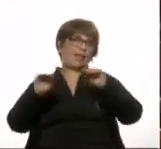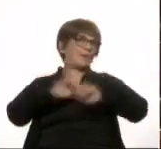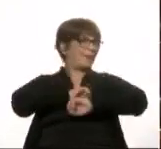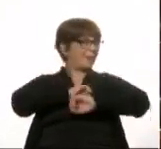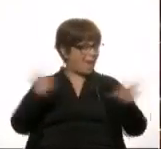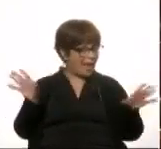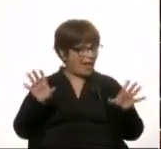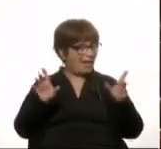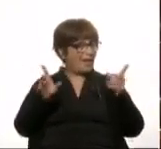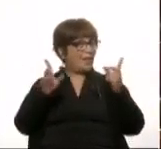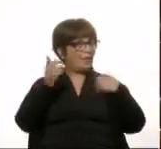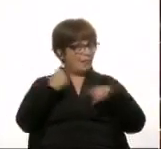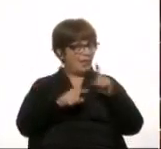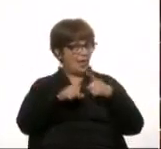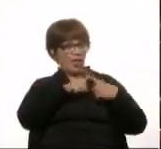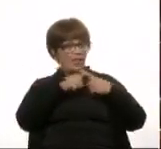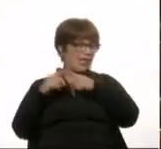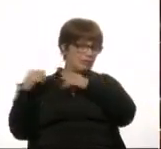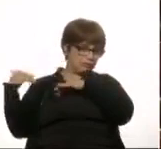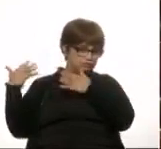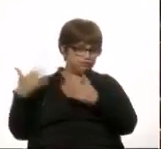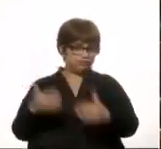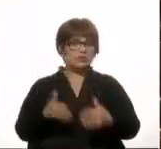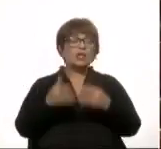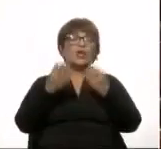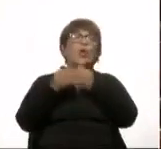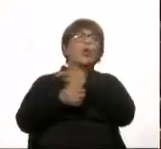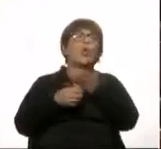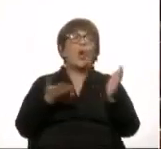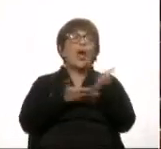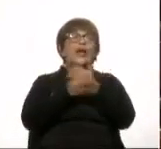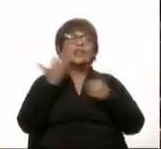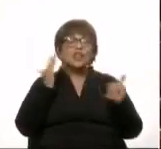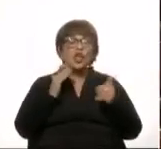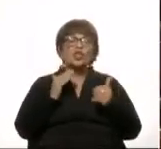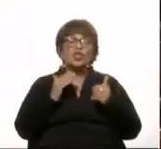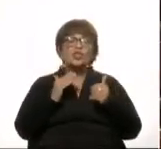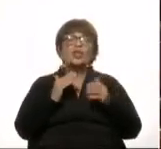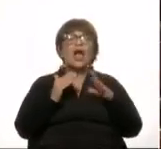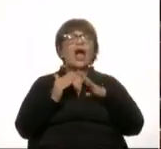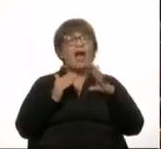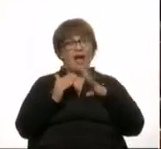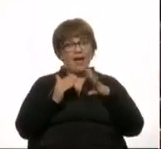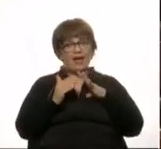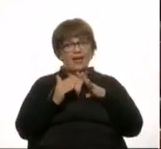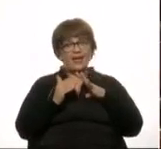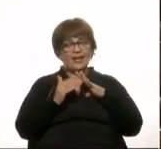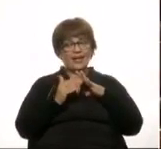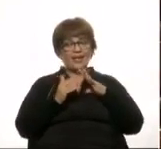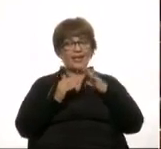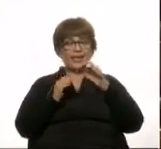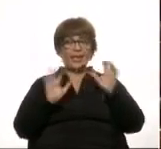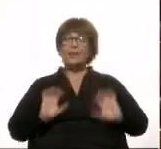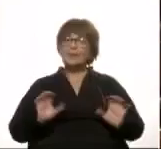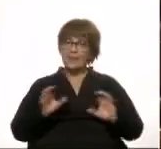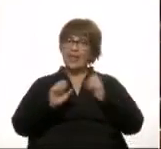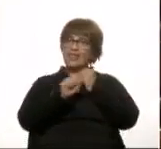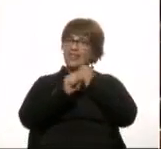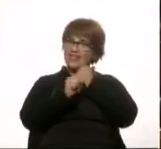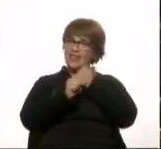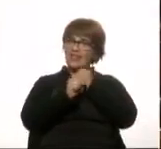pero podemos entrar en una discusión histórica de cuántos beneficios han tenido los trabajadores